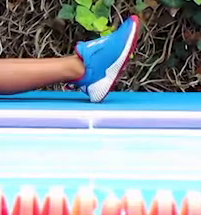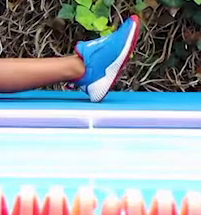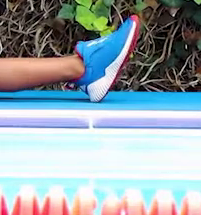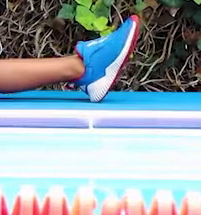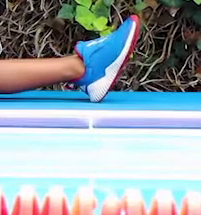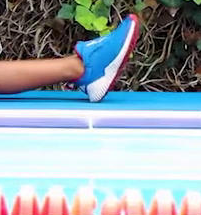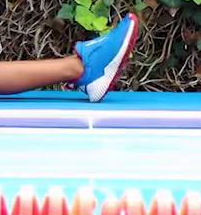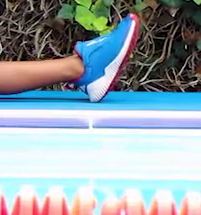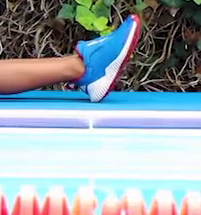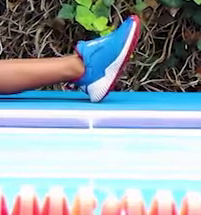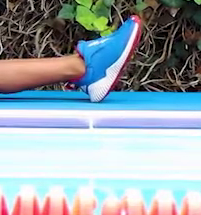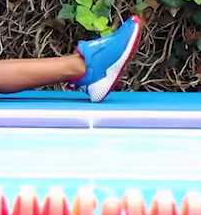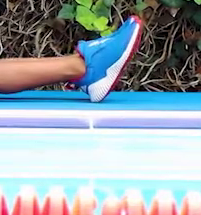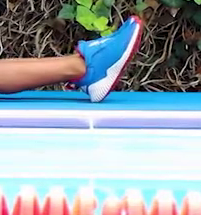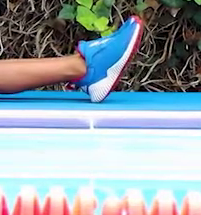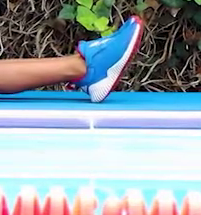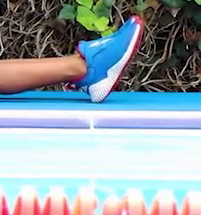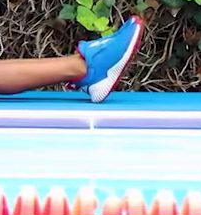profundo.